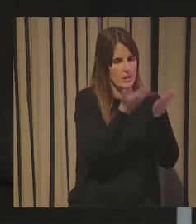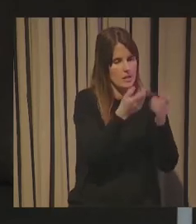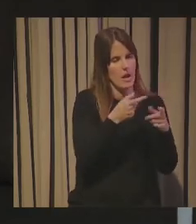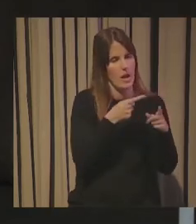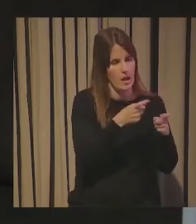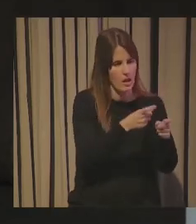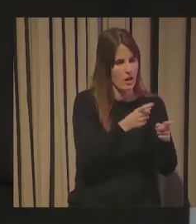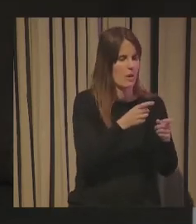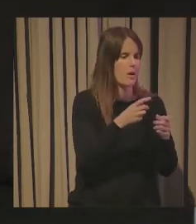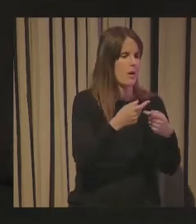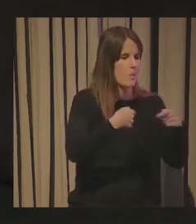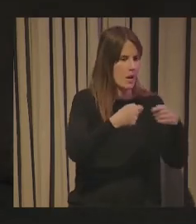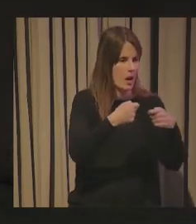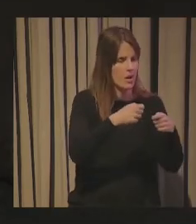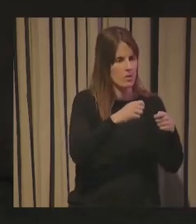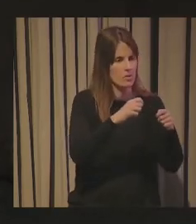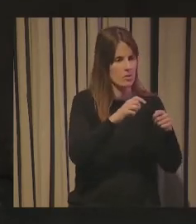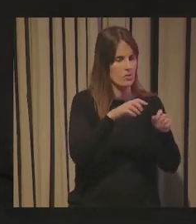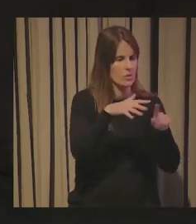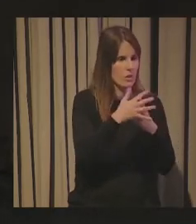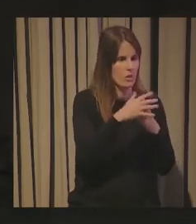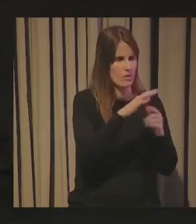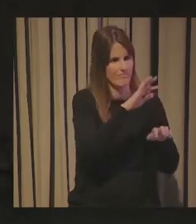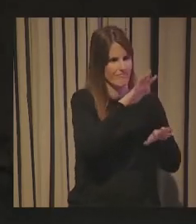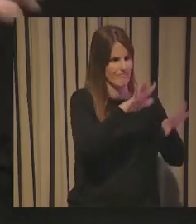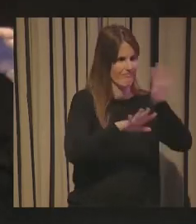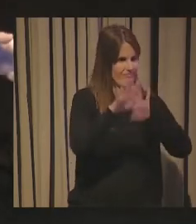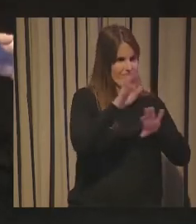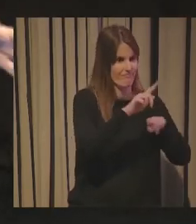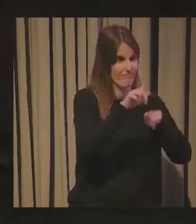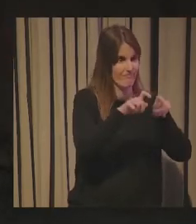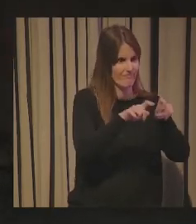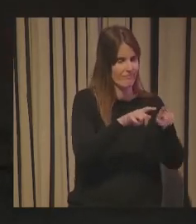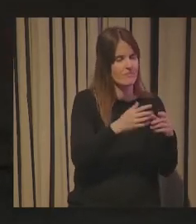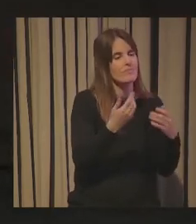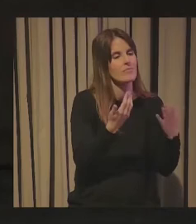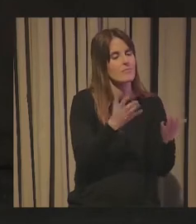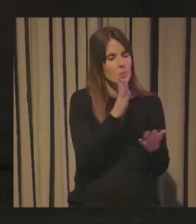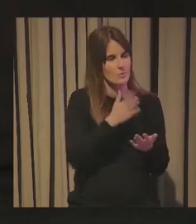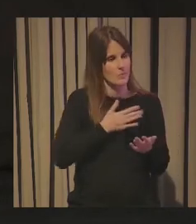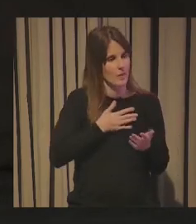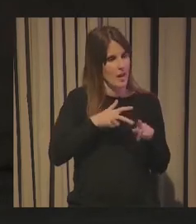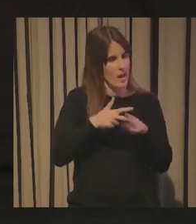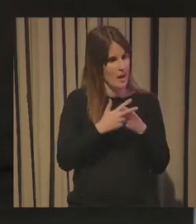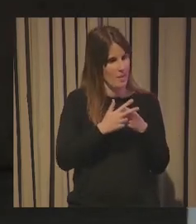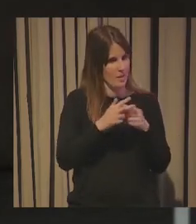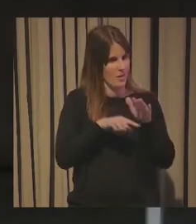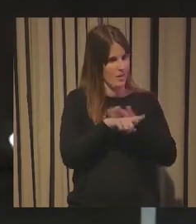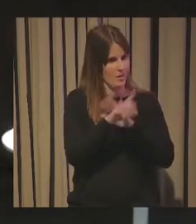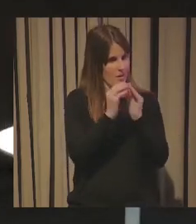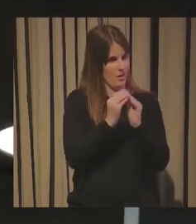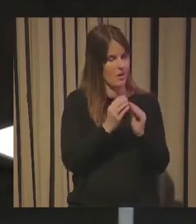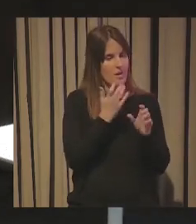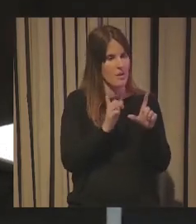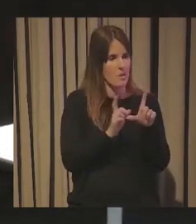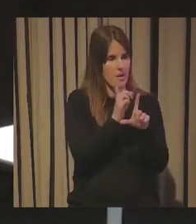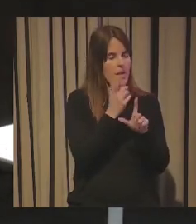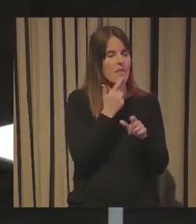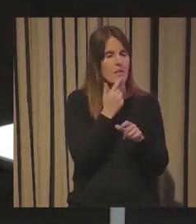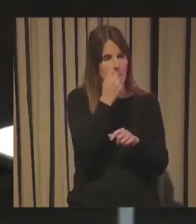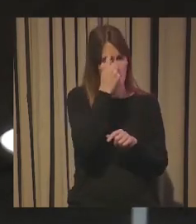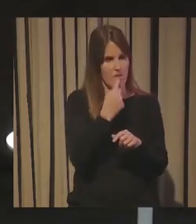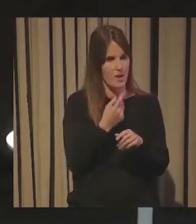guerra, incertidumbre de mercados. Para ello hemos venido desarrollando herramientas, entre ellas el mapa, que como veis incluye ahí arriba y pone perfil express.